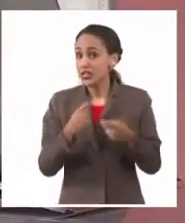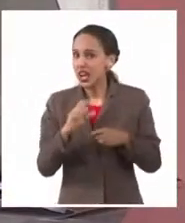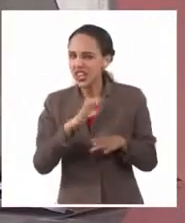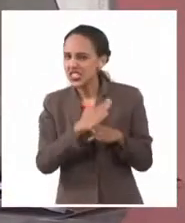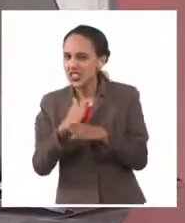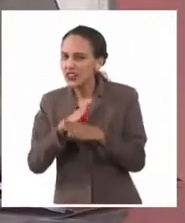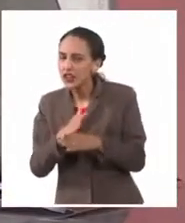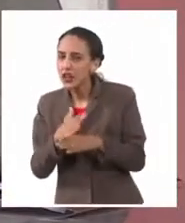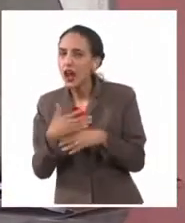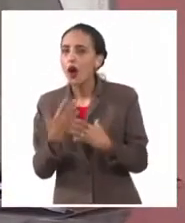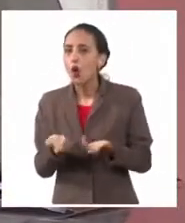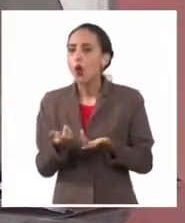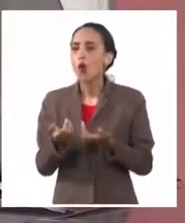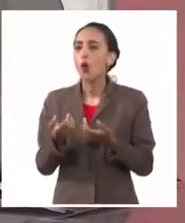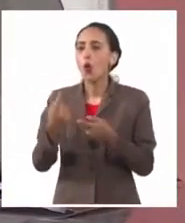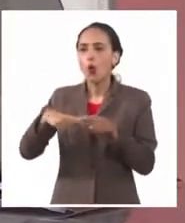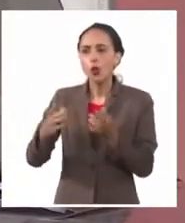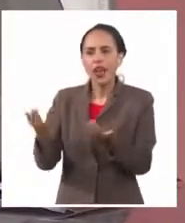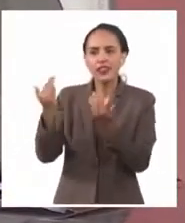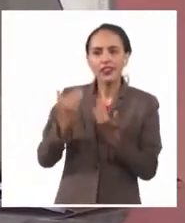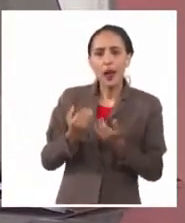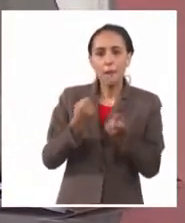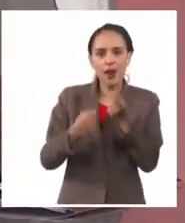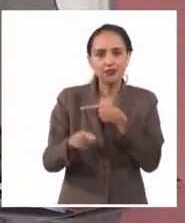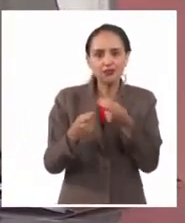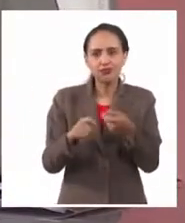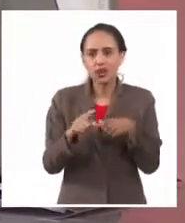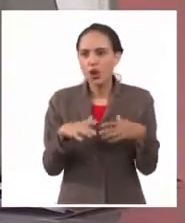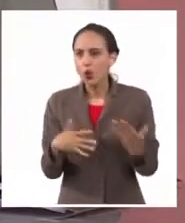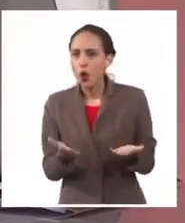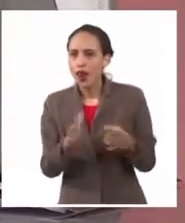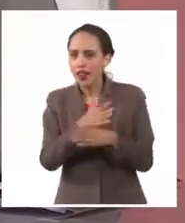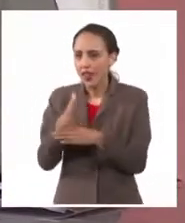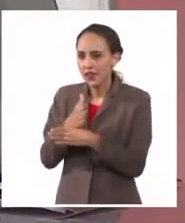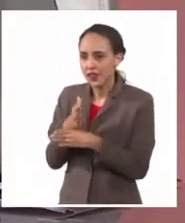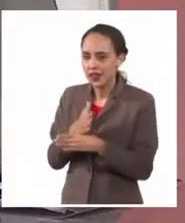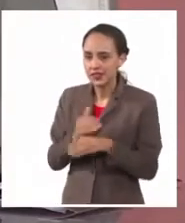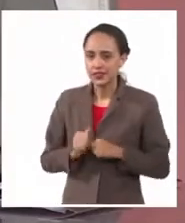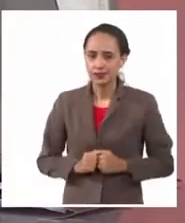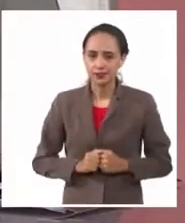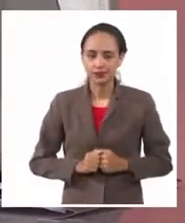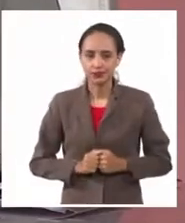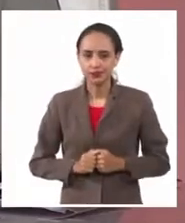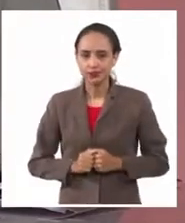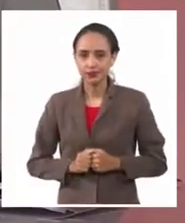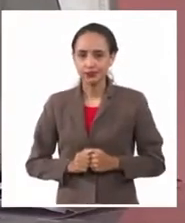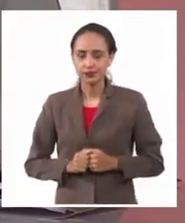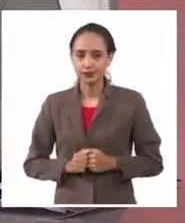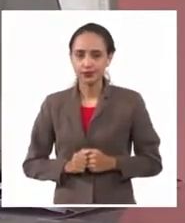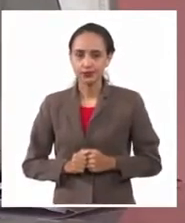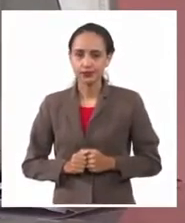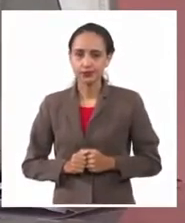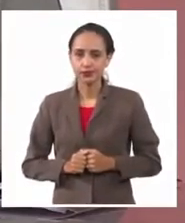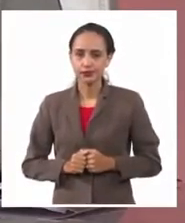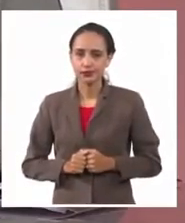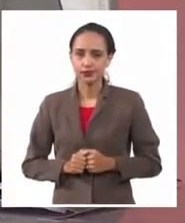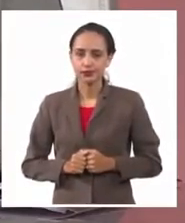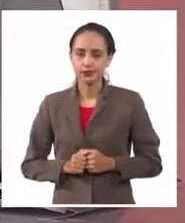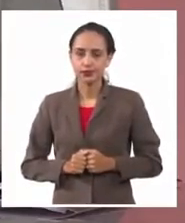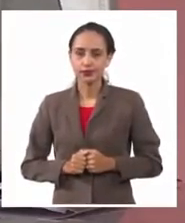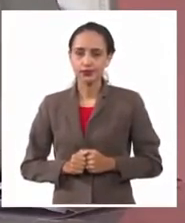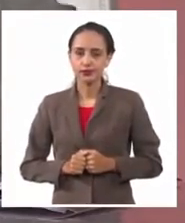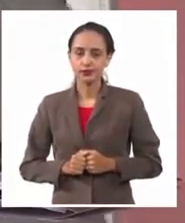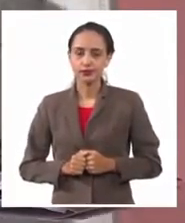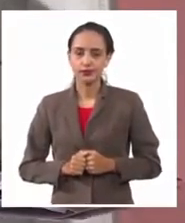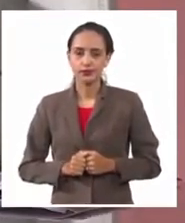comercial. Pero bueno, aquí no estamos siendo fundamentalmente en fácil la importación no comercial. Ahora bien,